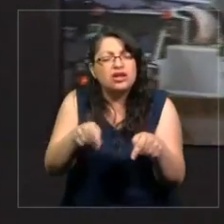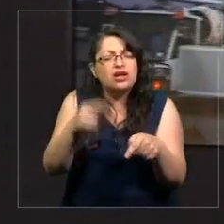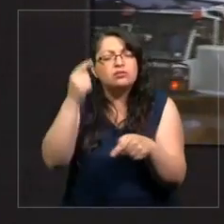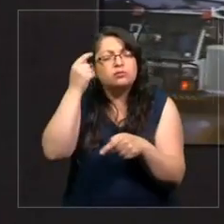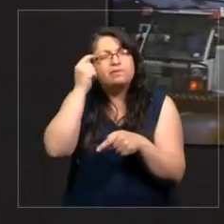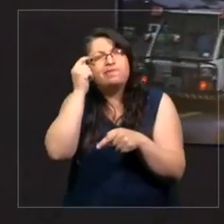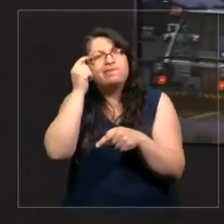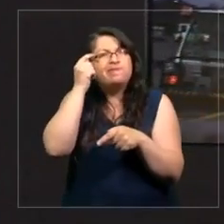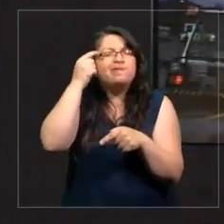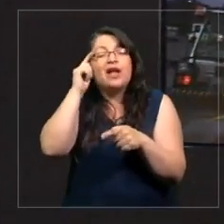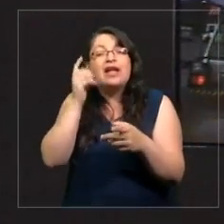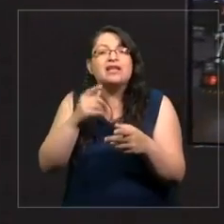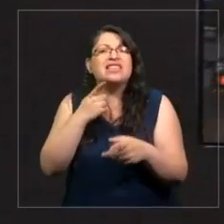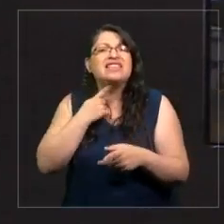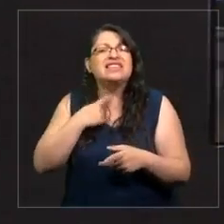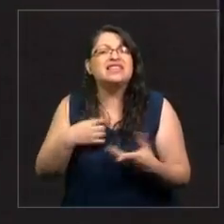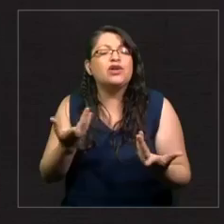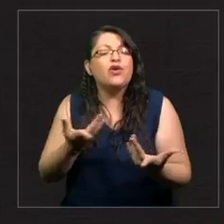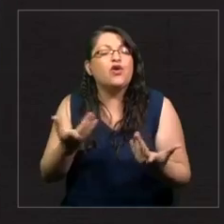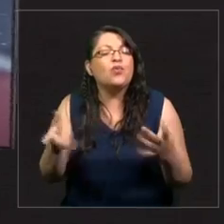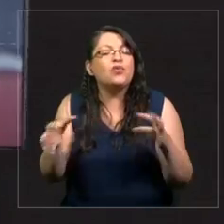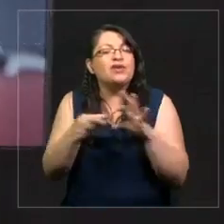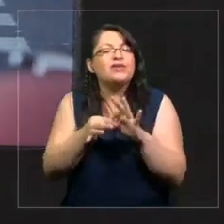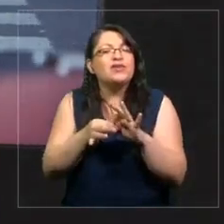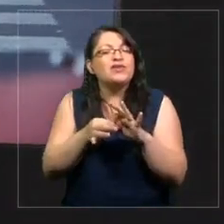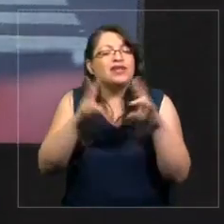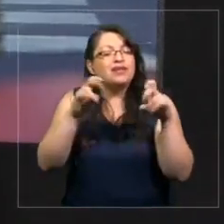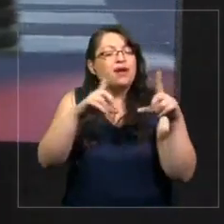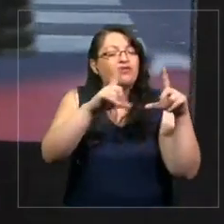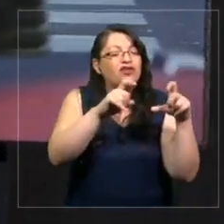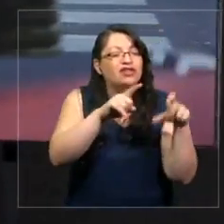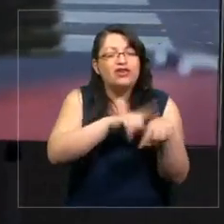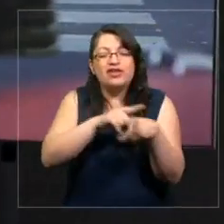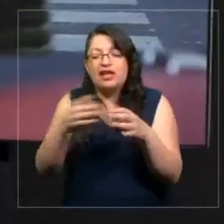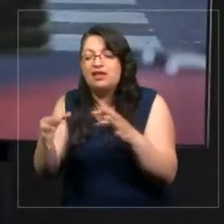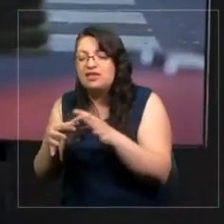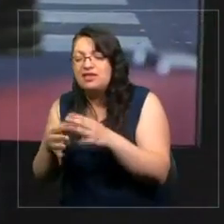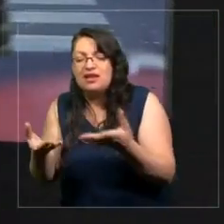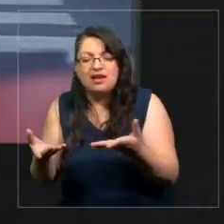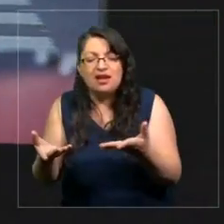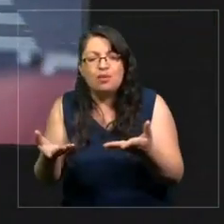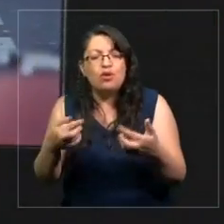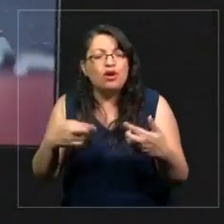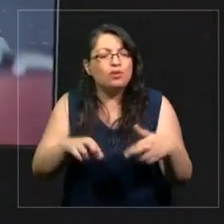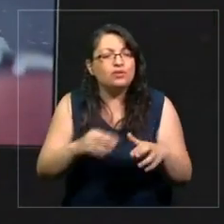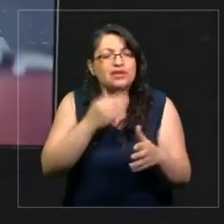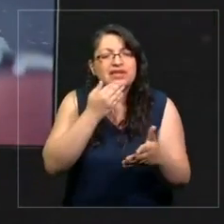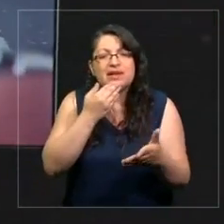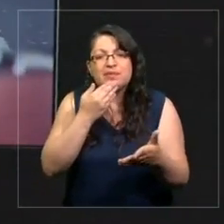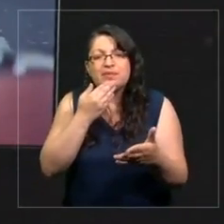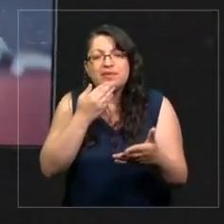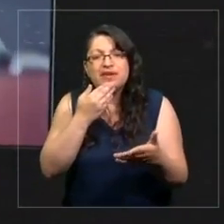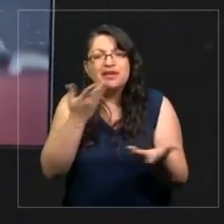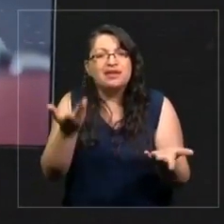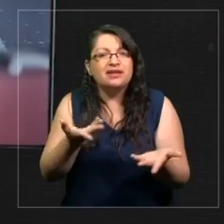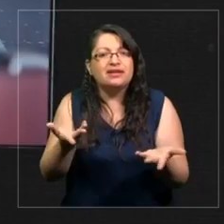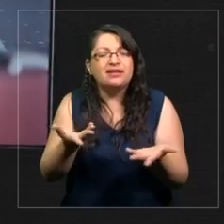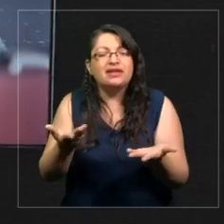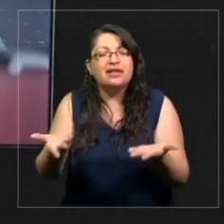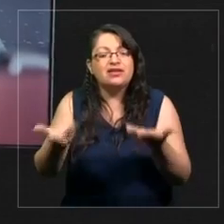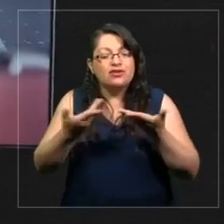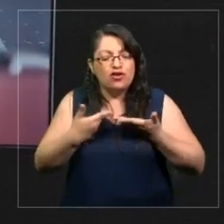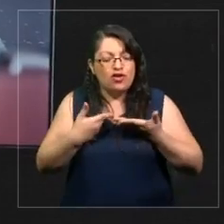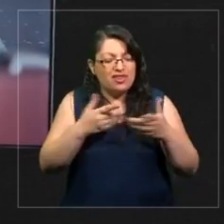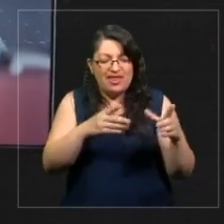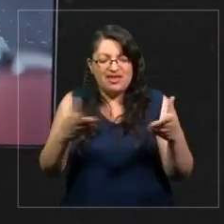interesante respecto a la relación que la fotografía mantiene con la temporalidad y las opciones o las posibilidades que nos puede entregar para